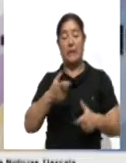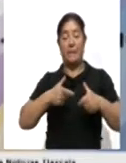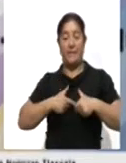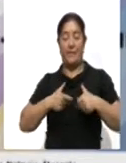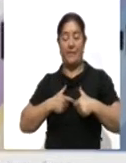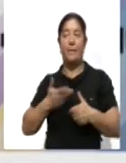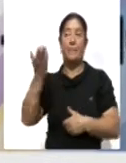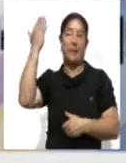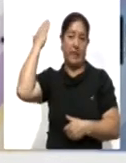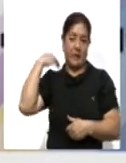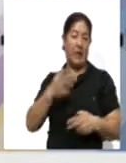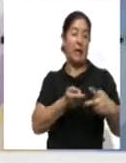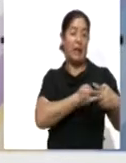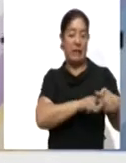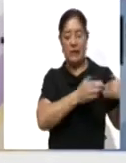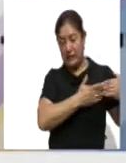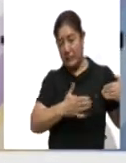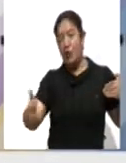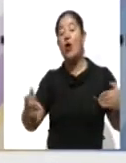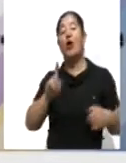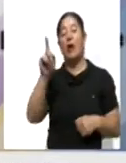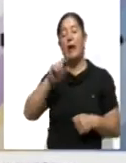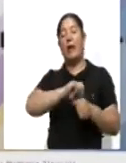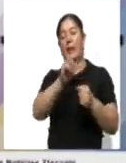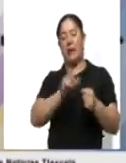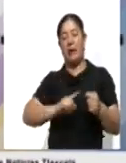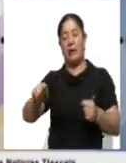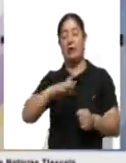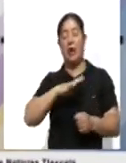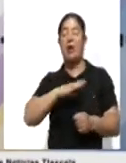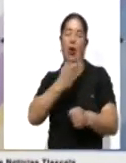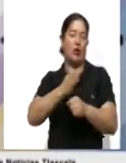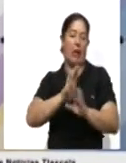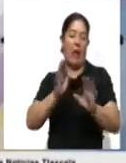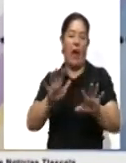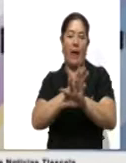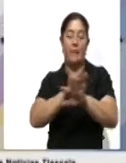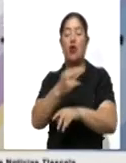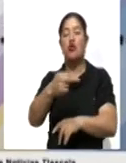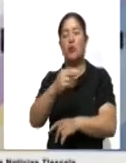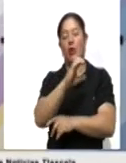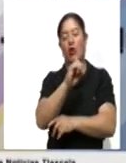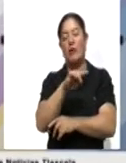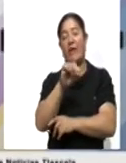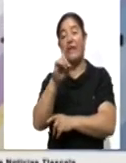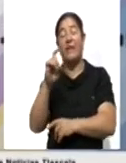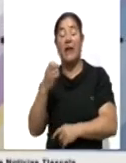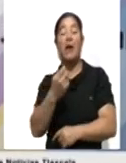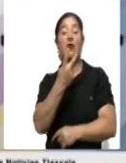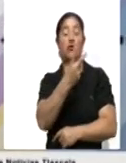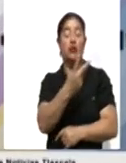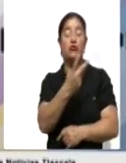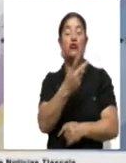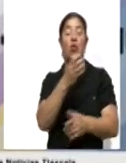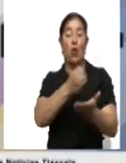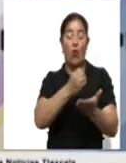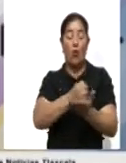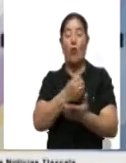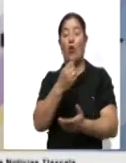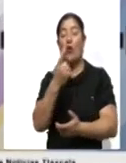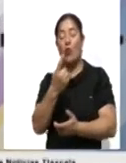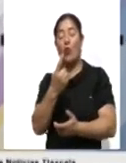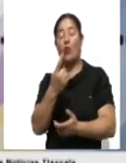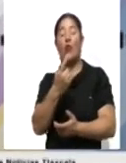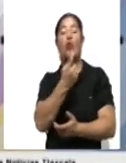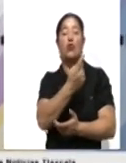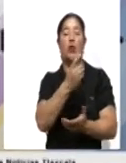inició su participación en la llamada Olicidad Nacional. Hoy a Juegos Nacionales Conades con un broce y dos de plata. Mencionar, Samuel, auditorio